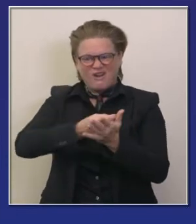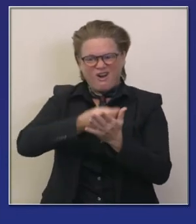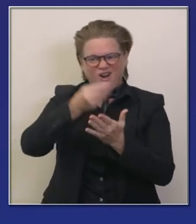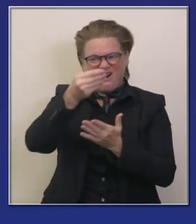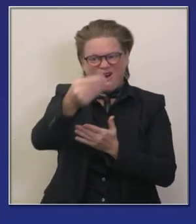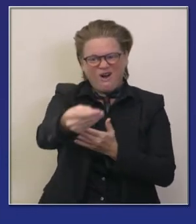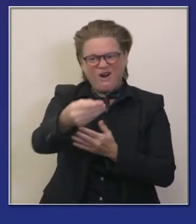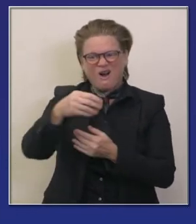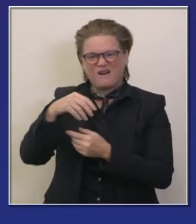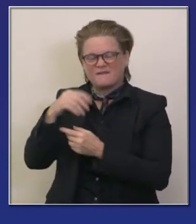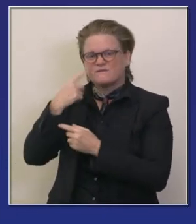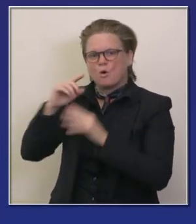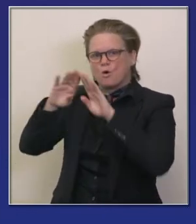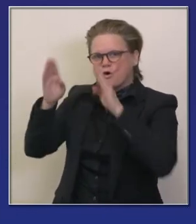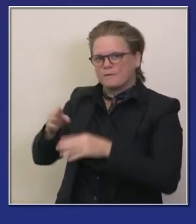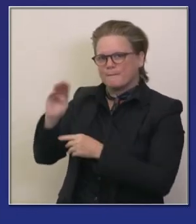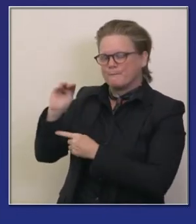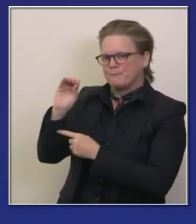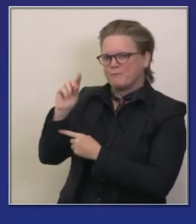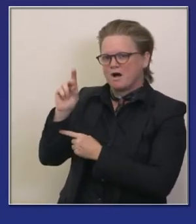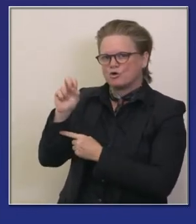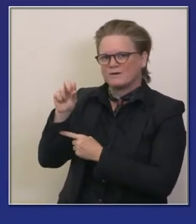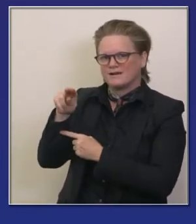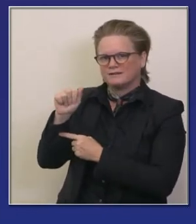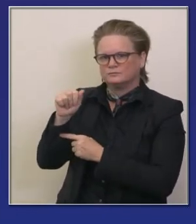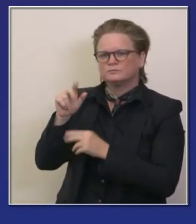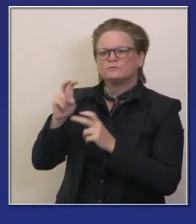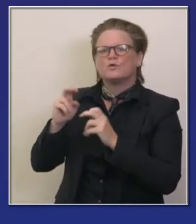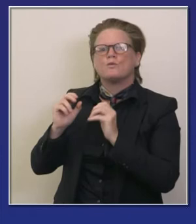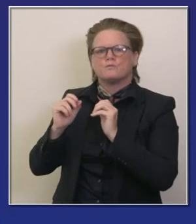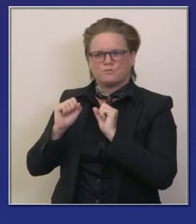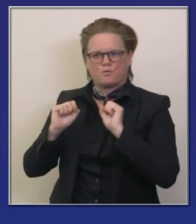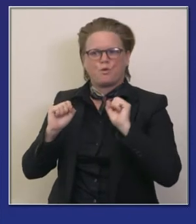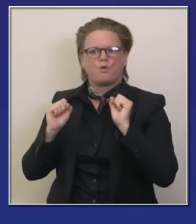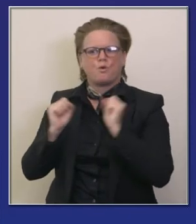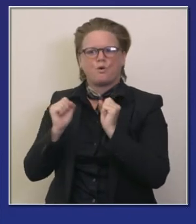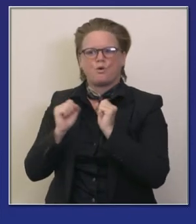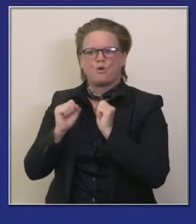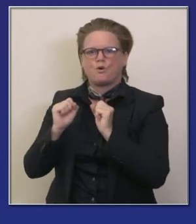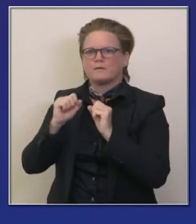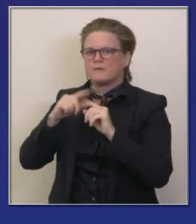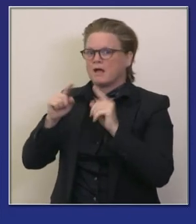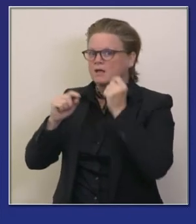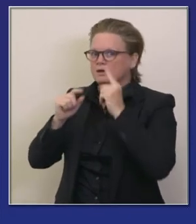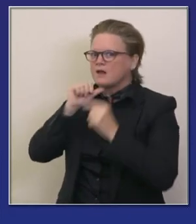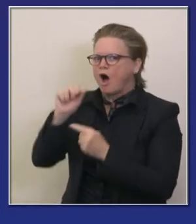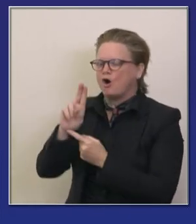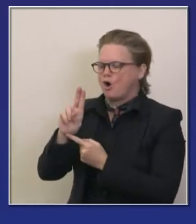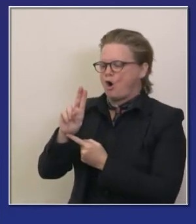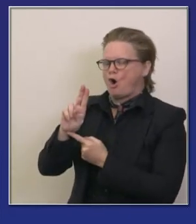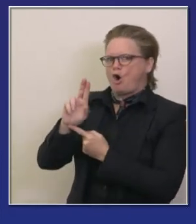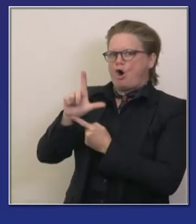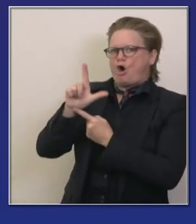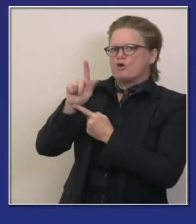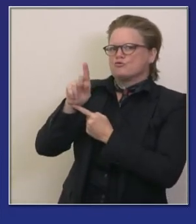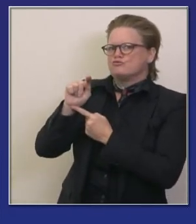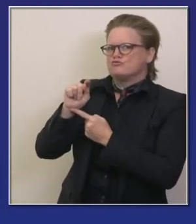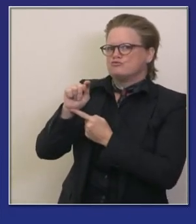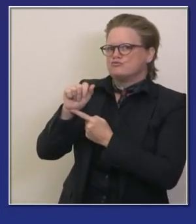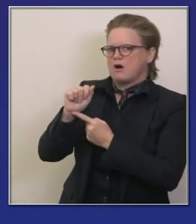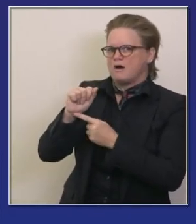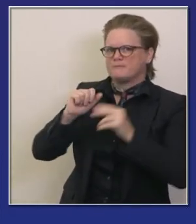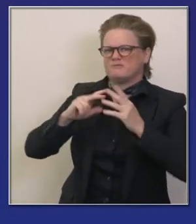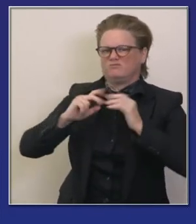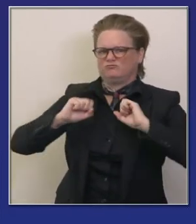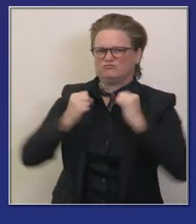es para moderna estos son los sistemas de enfriamiento básico no es el enfriamiento ultra frío no es el